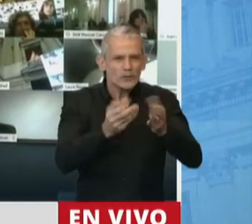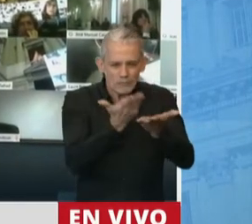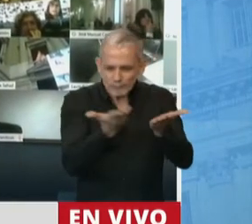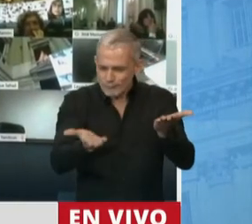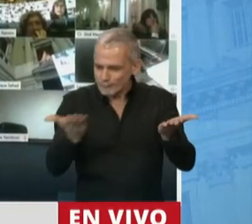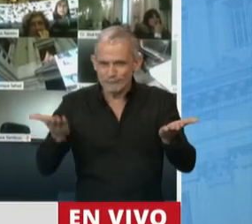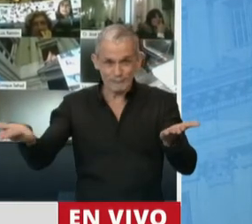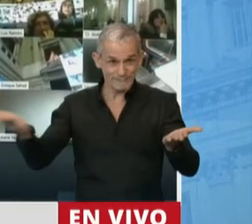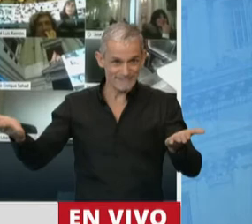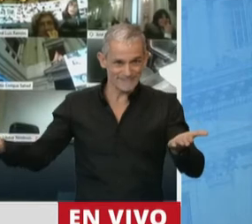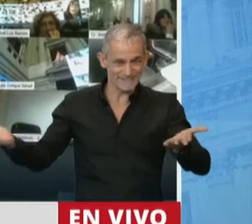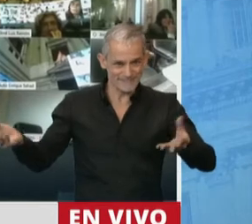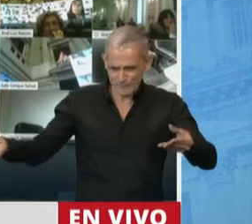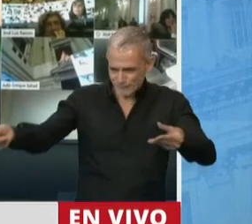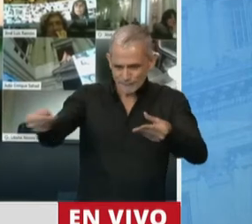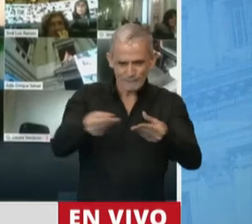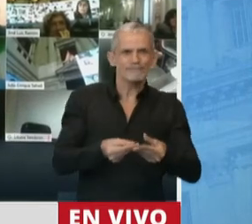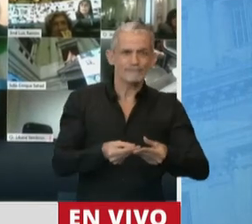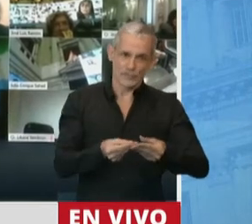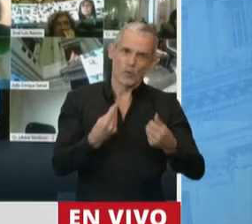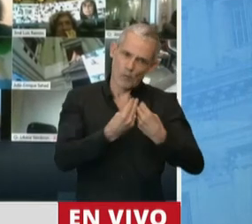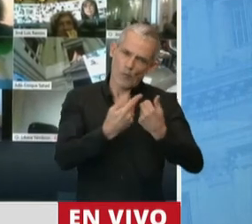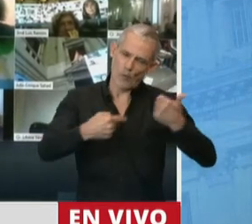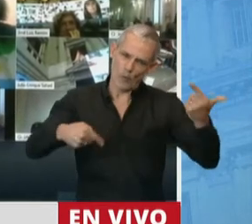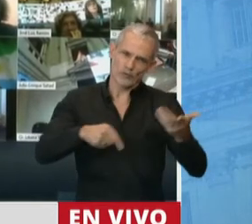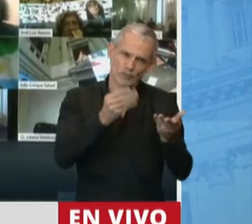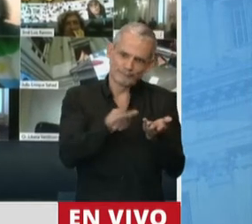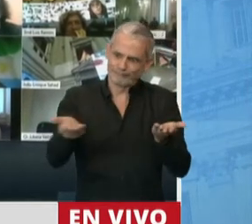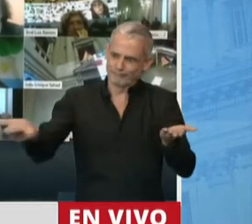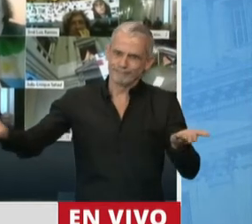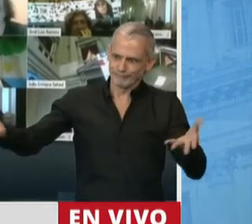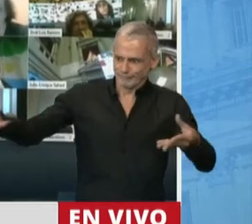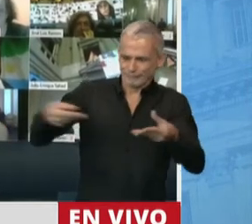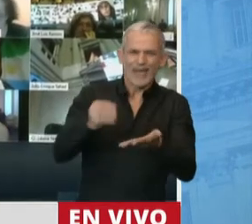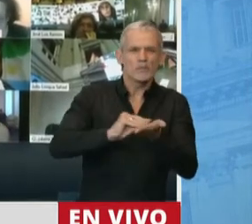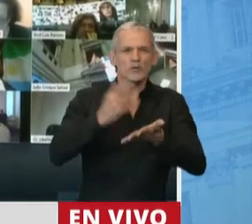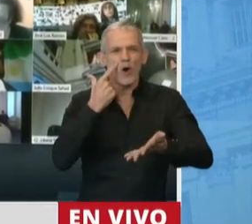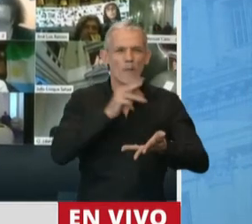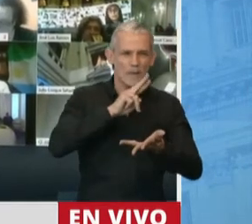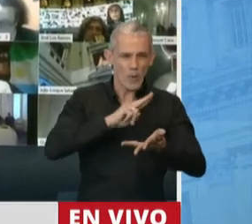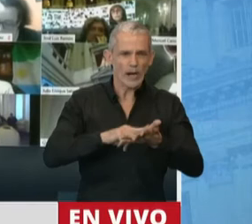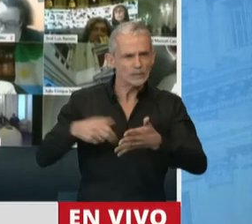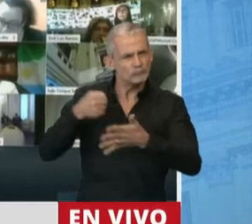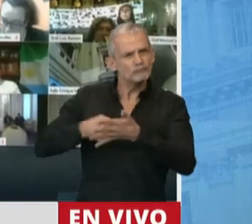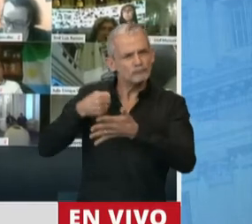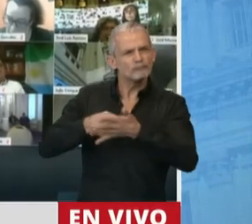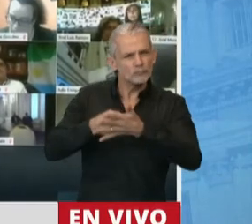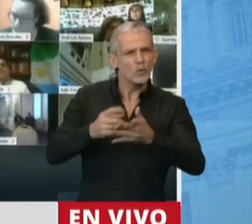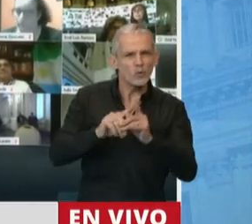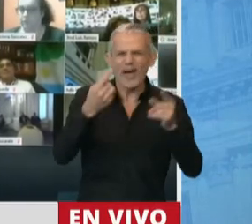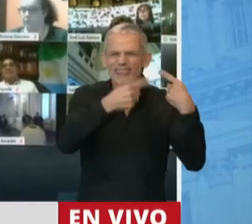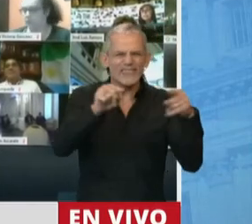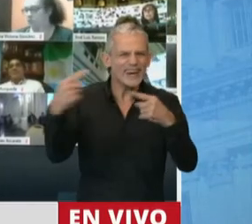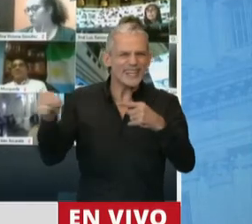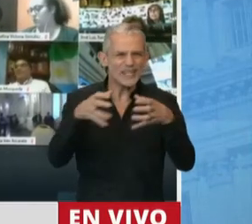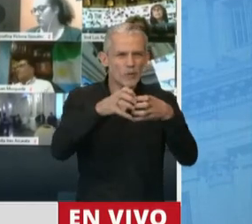proyectos presentados y que fueron muchos de diputados y deputadas que vienen de distintos